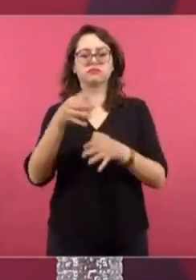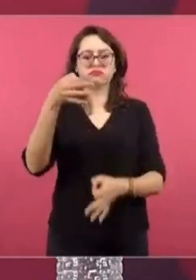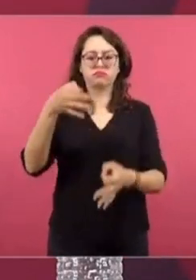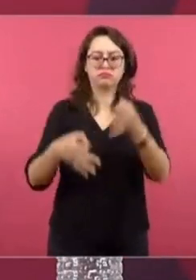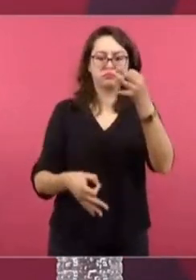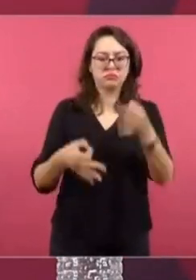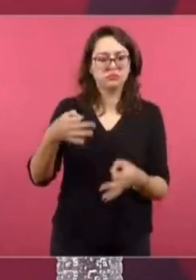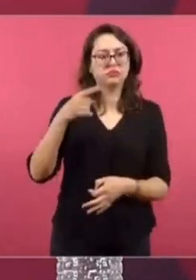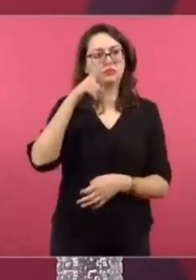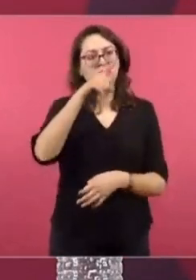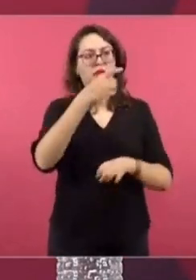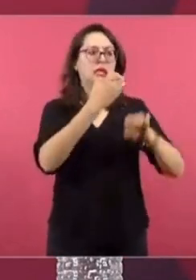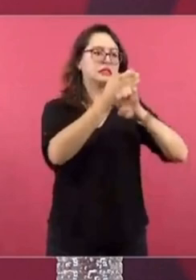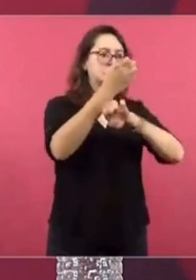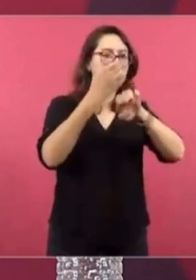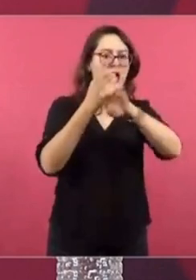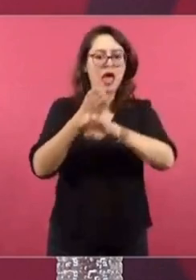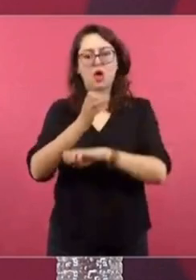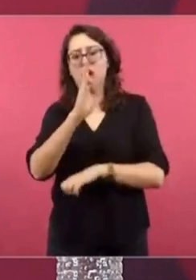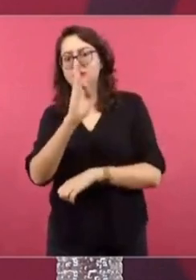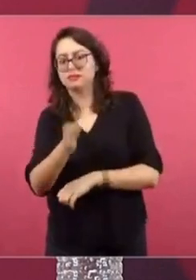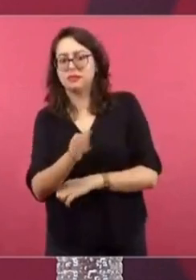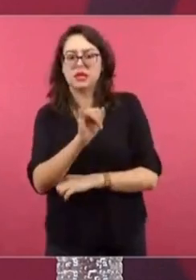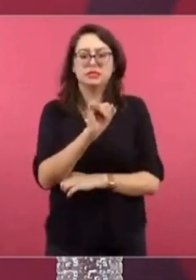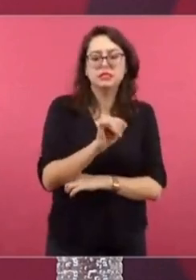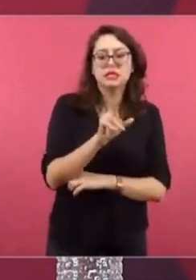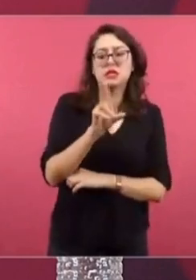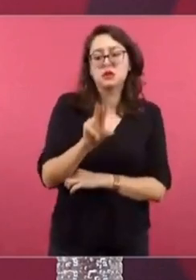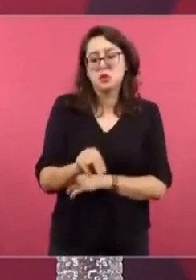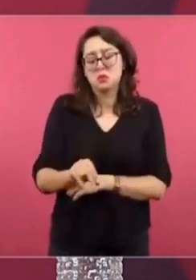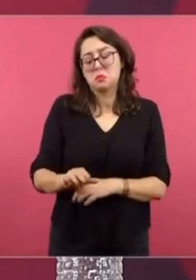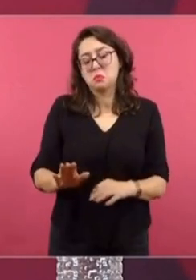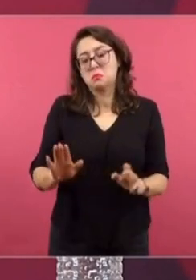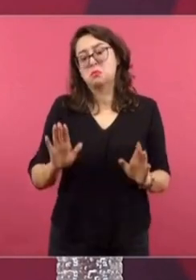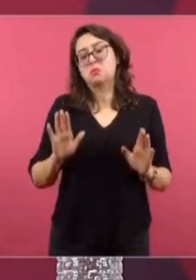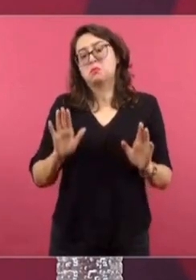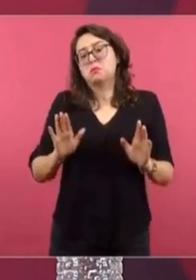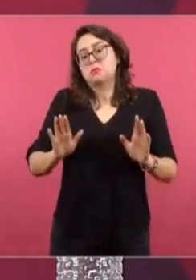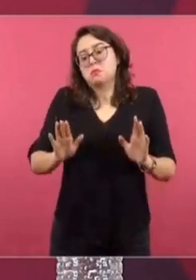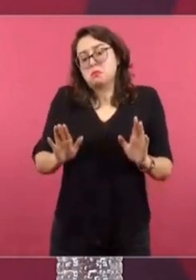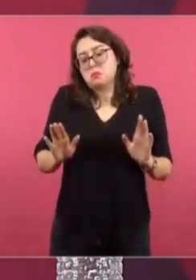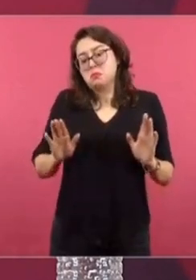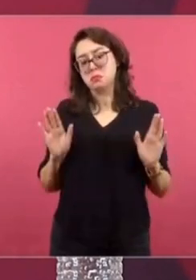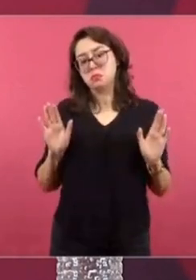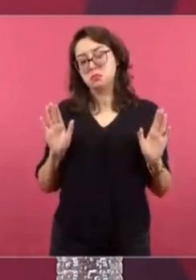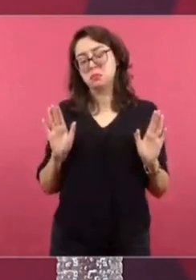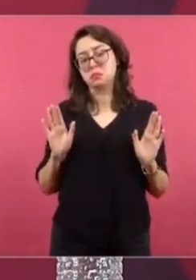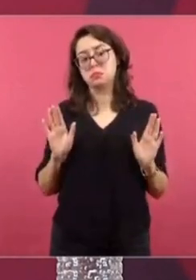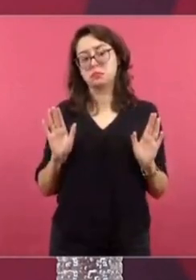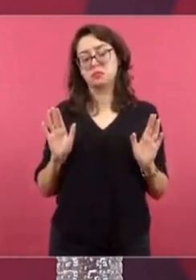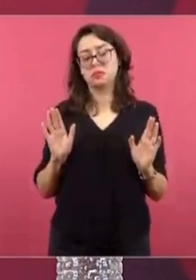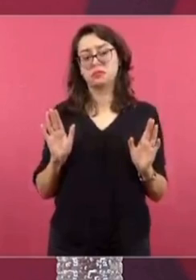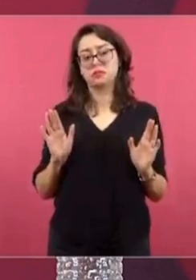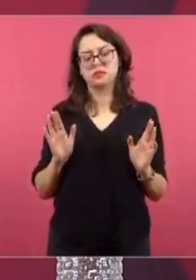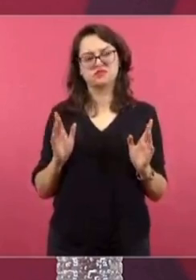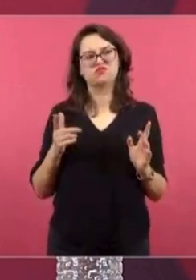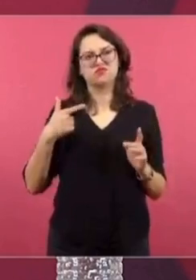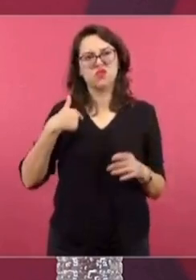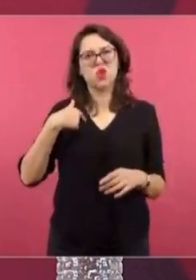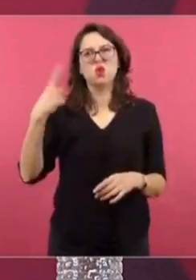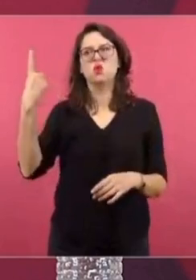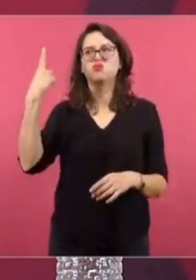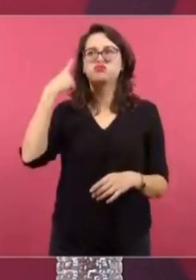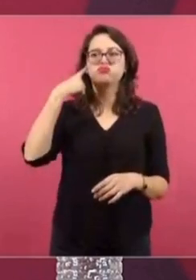que atendiendo a la recomendación y comentarios que ha habido